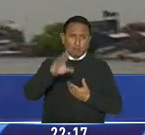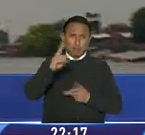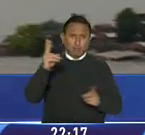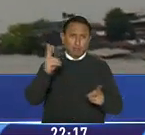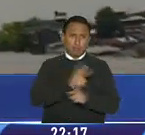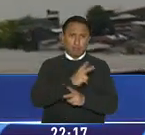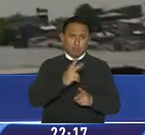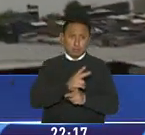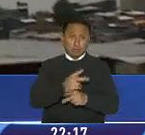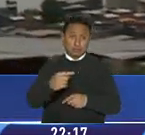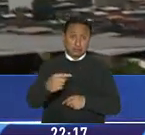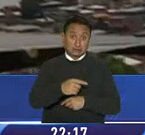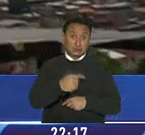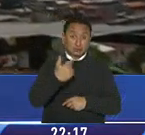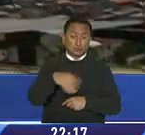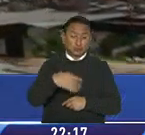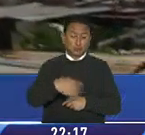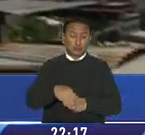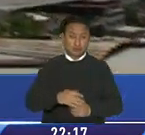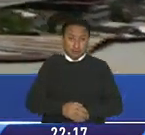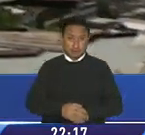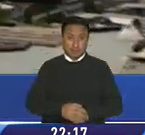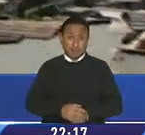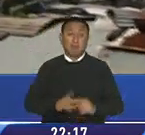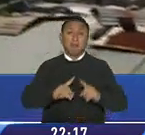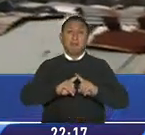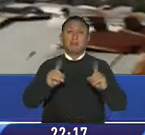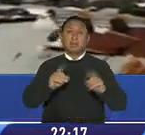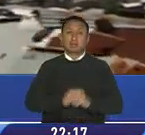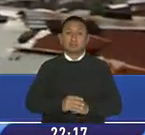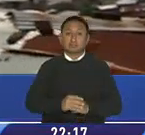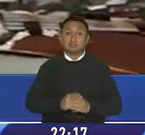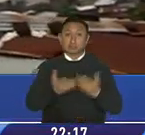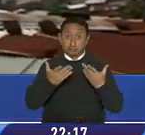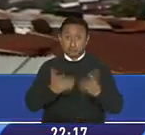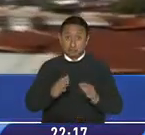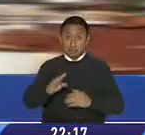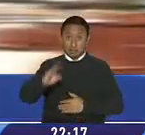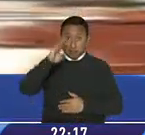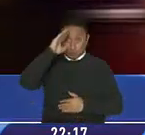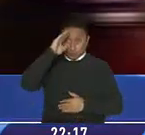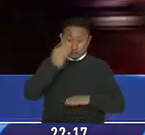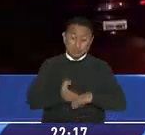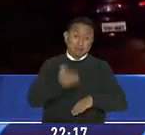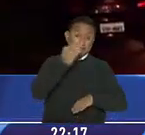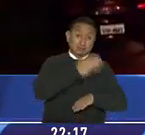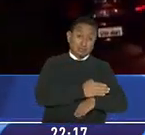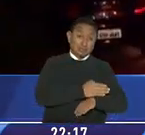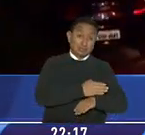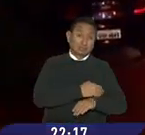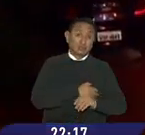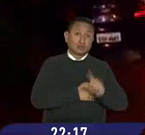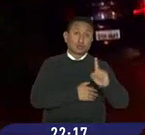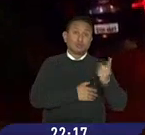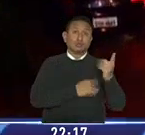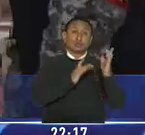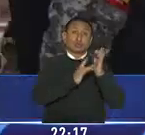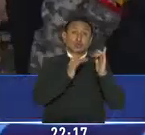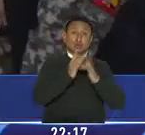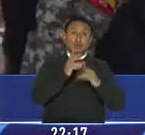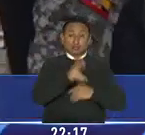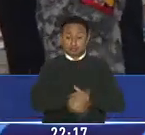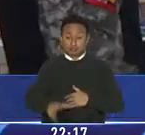índice delictivo registra. Sin embargo, luego de la intervención que se puso en marcha desde el pasado uno de abril,